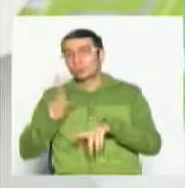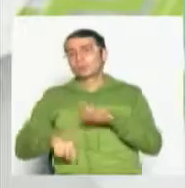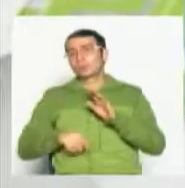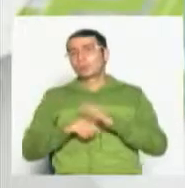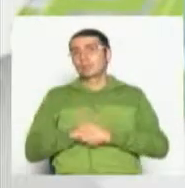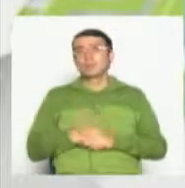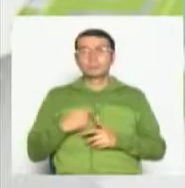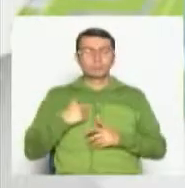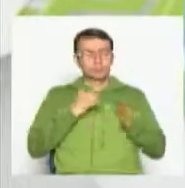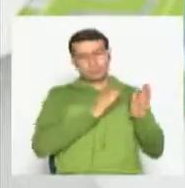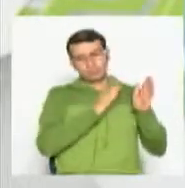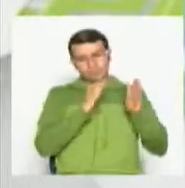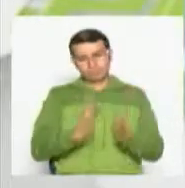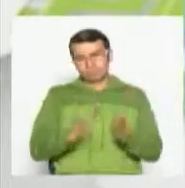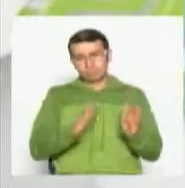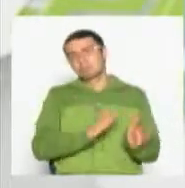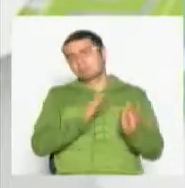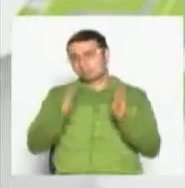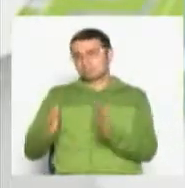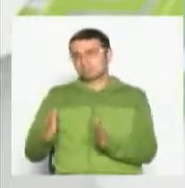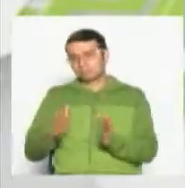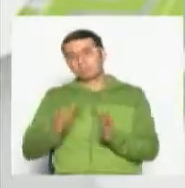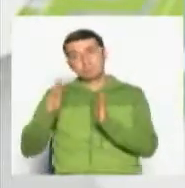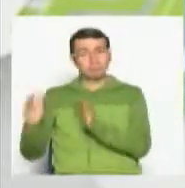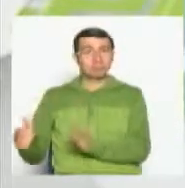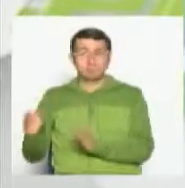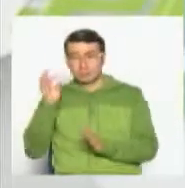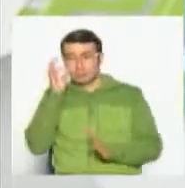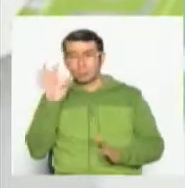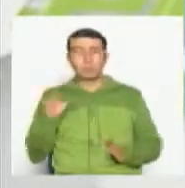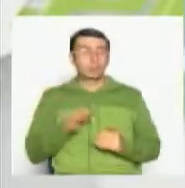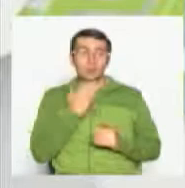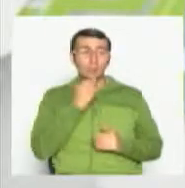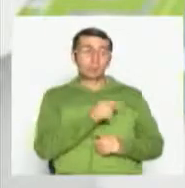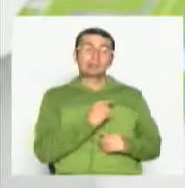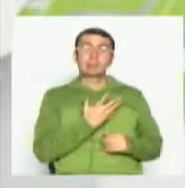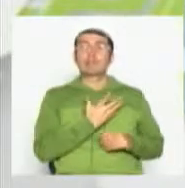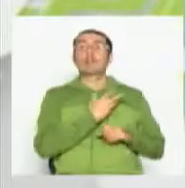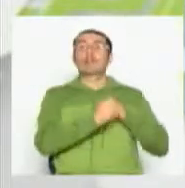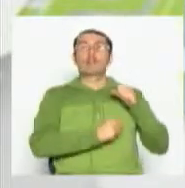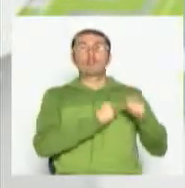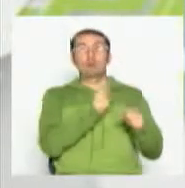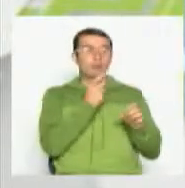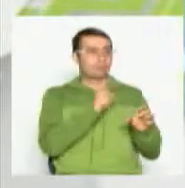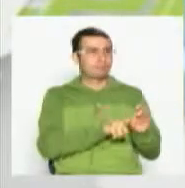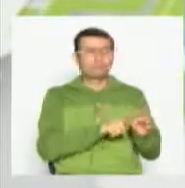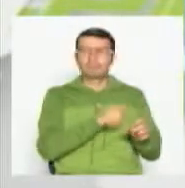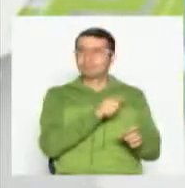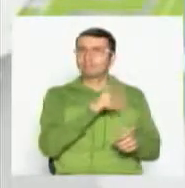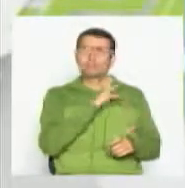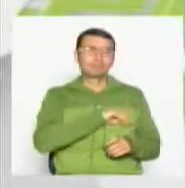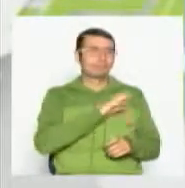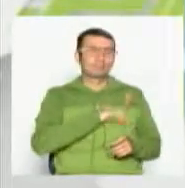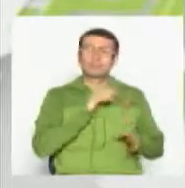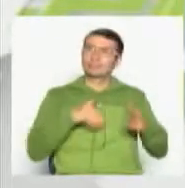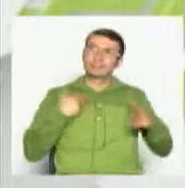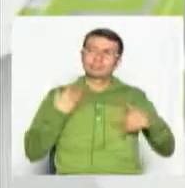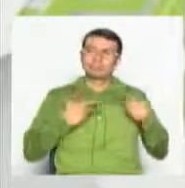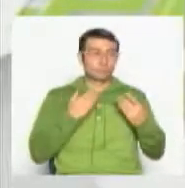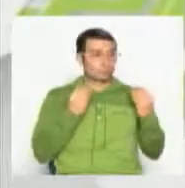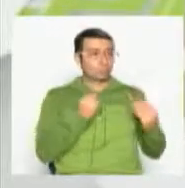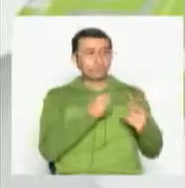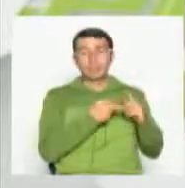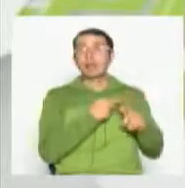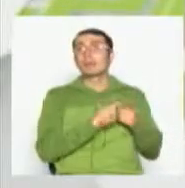ciclos, de momentos, creo que fueron cinco años, pasé espectacular, dejé grandes amigos